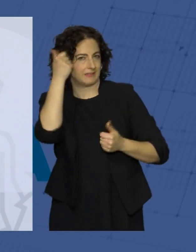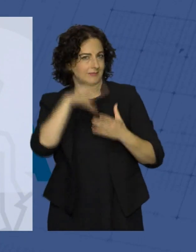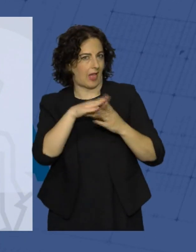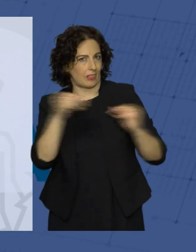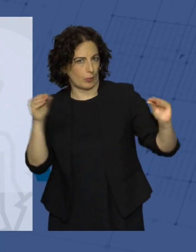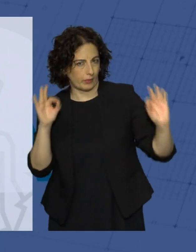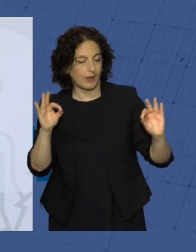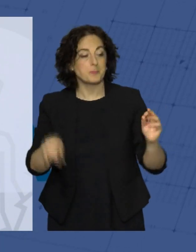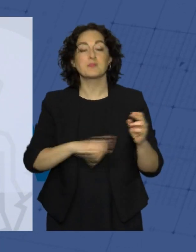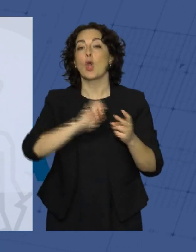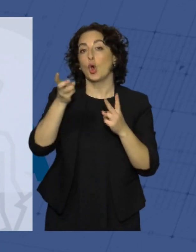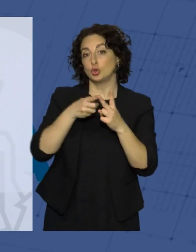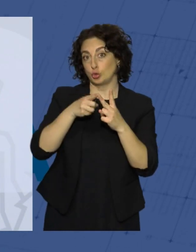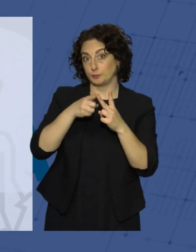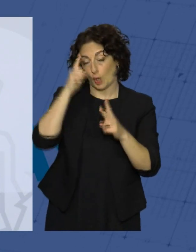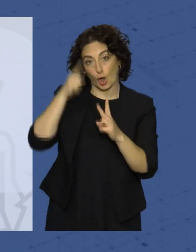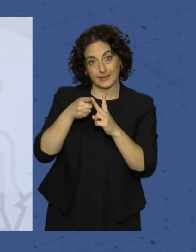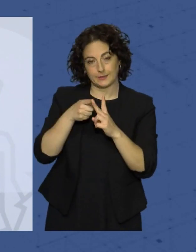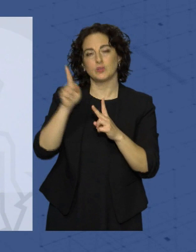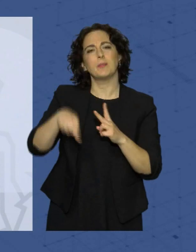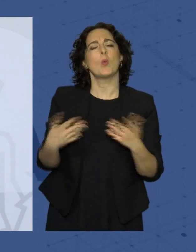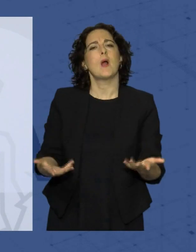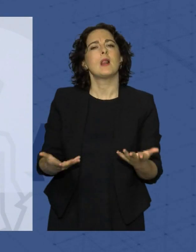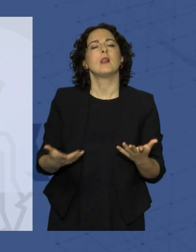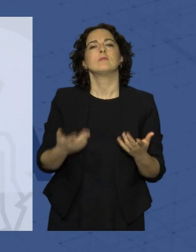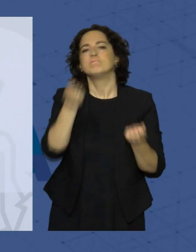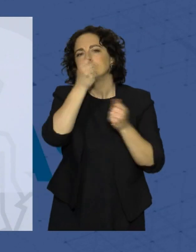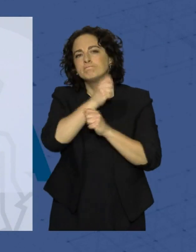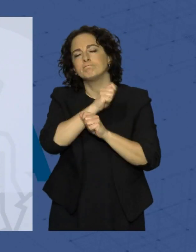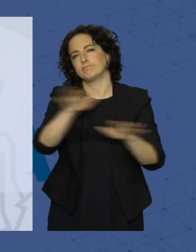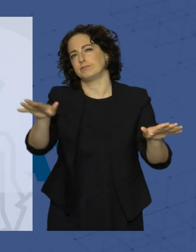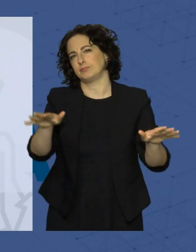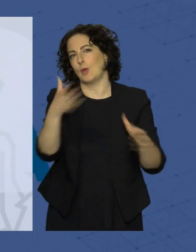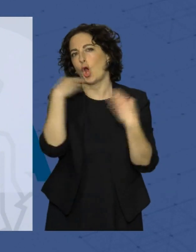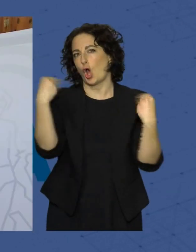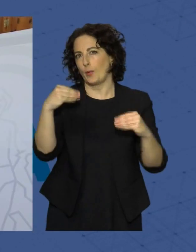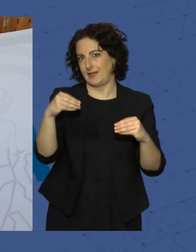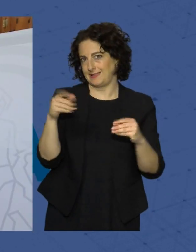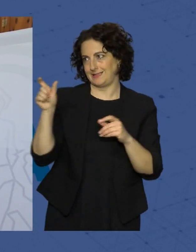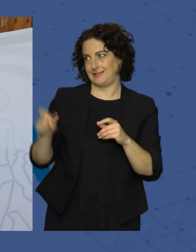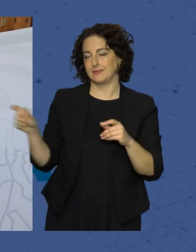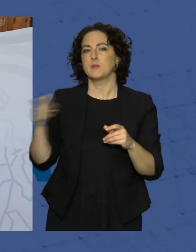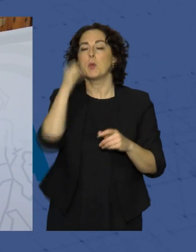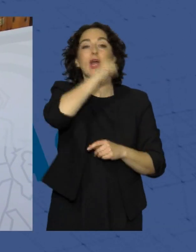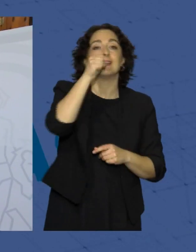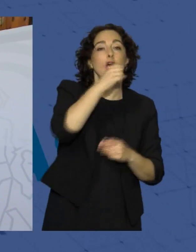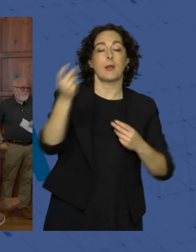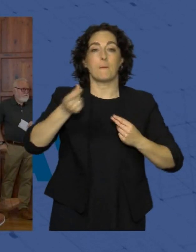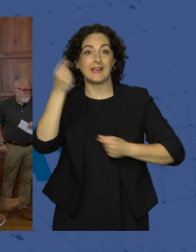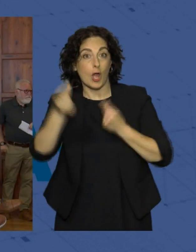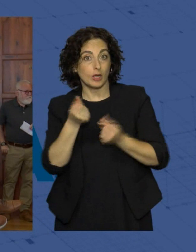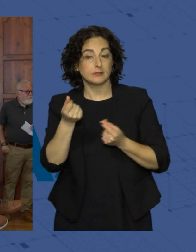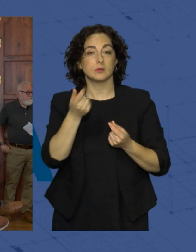pero otro de los grandes objetivos que perseguimos también es dar a conocer a los jóvenes artistas. Los cantaores y bailaoras de este